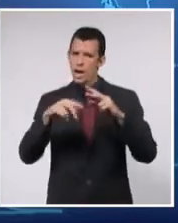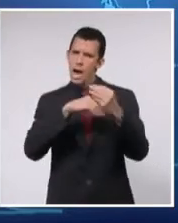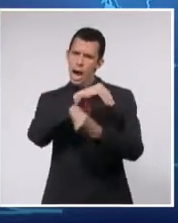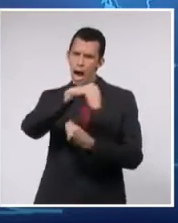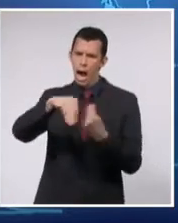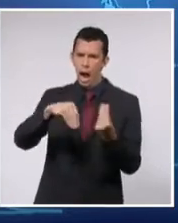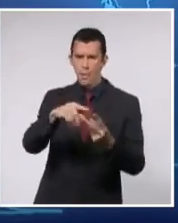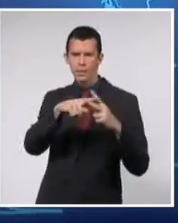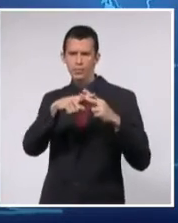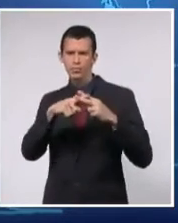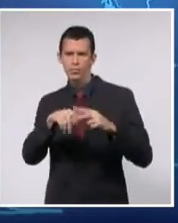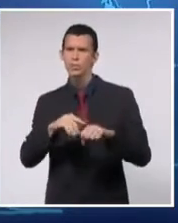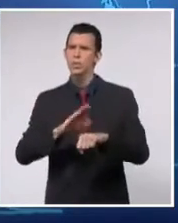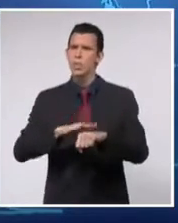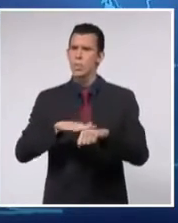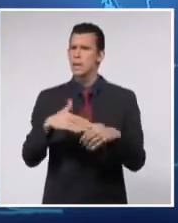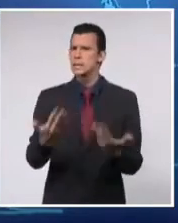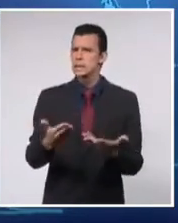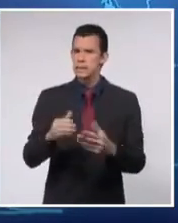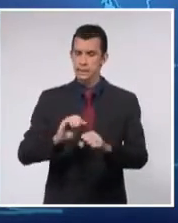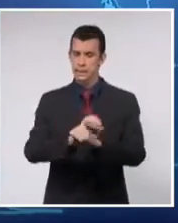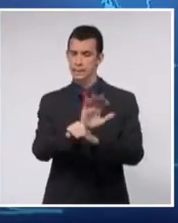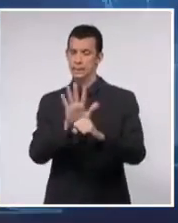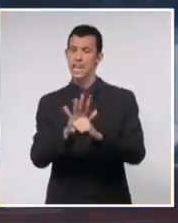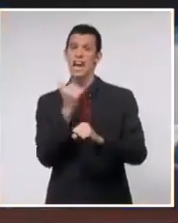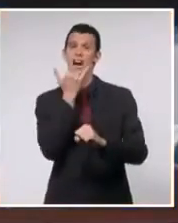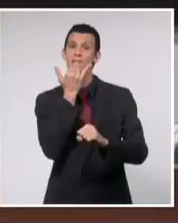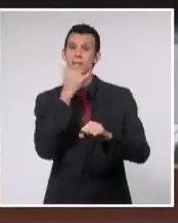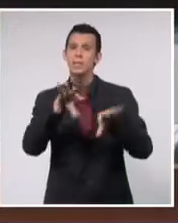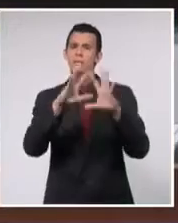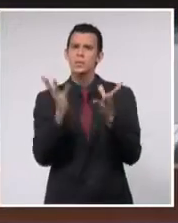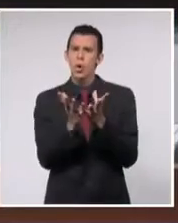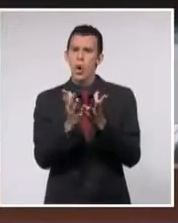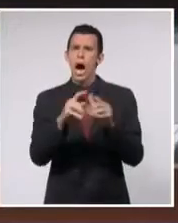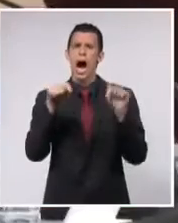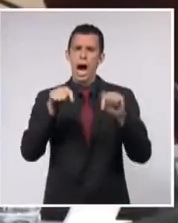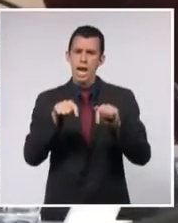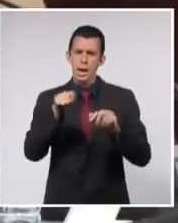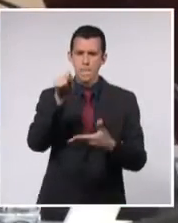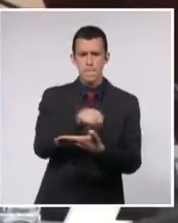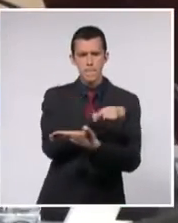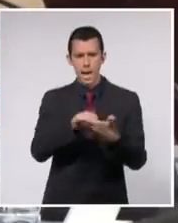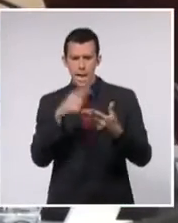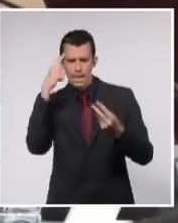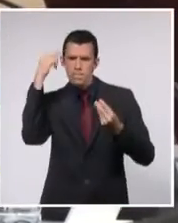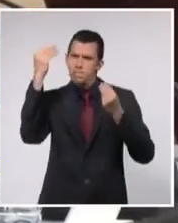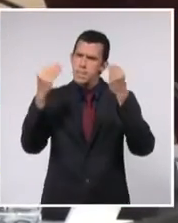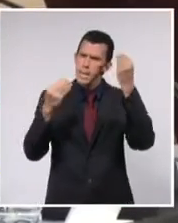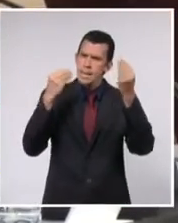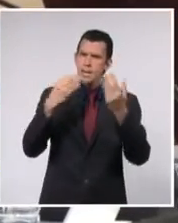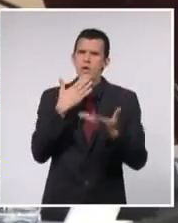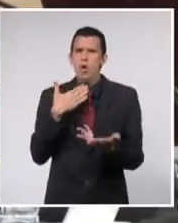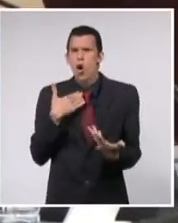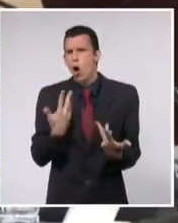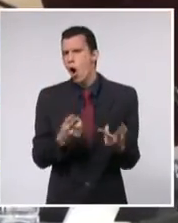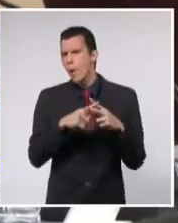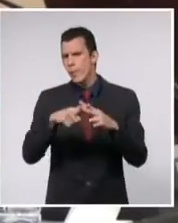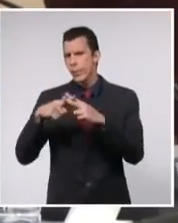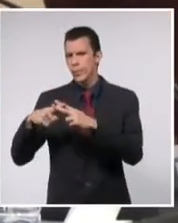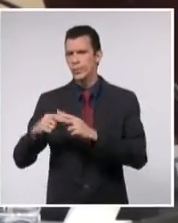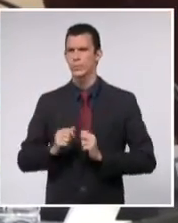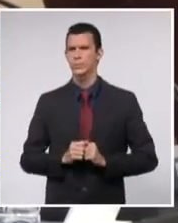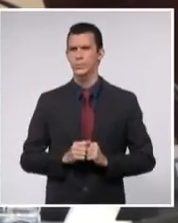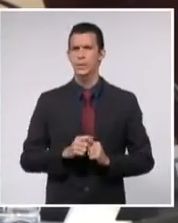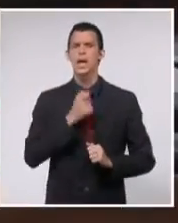ocasionadas por la epidemia de la COVID-19. Durante la reunión se acordó teniendo en cuenta la necesidad de no efectuar actividades